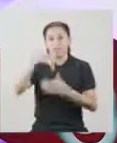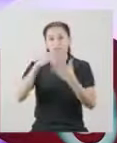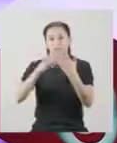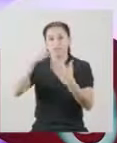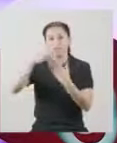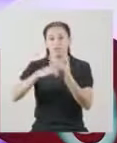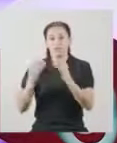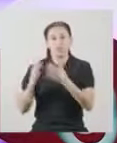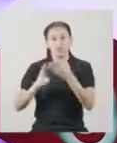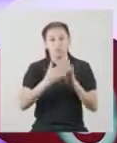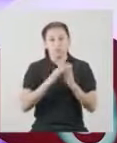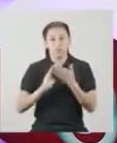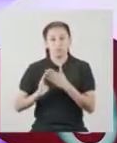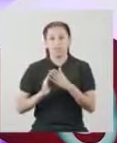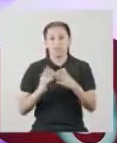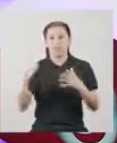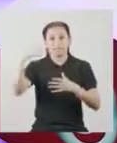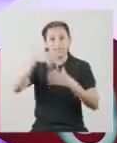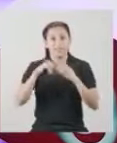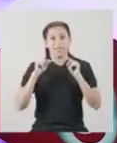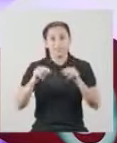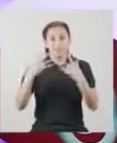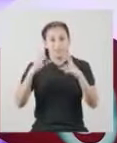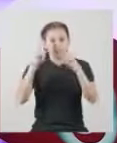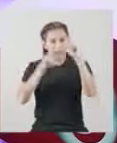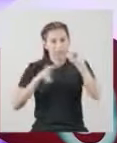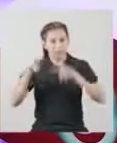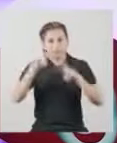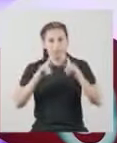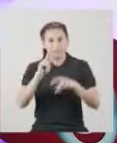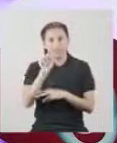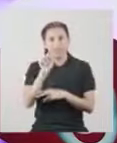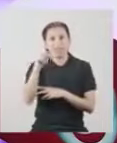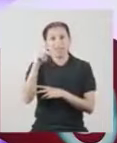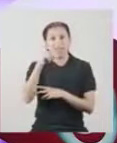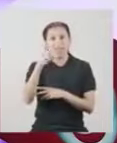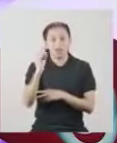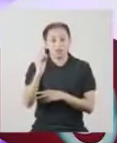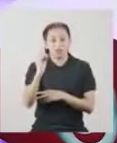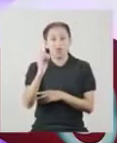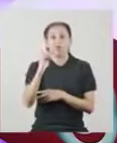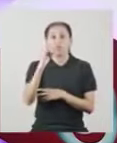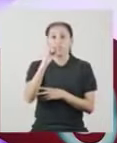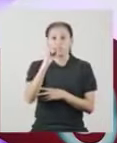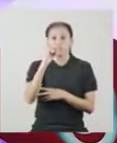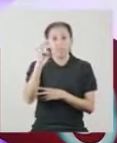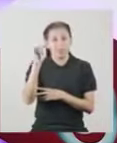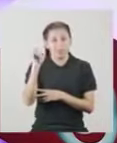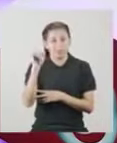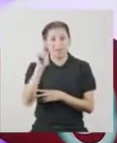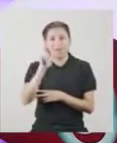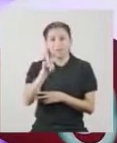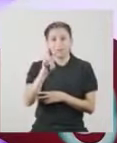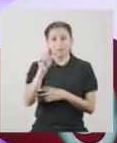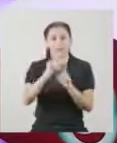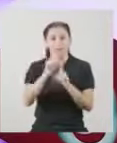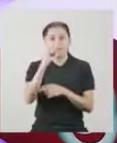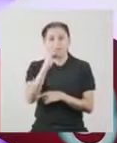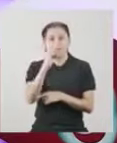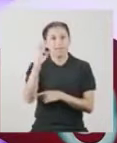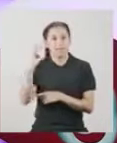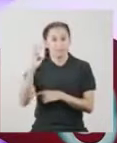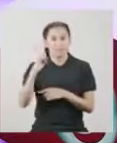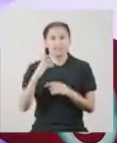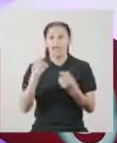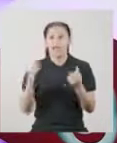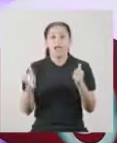dentro del proyecto comunitario. Dentro de ellas se analizaron el RAN, la desviación media, la varianza y